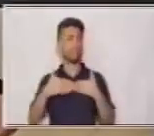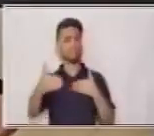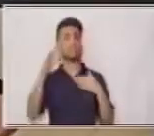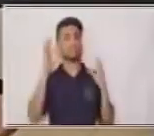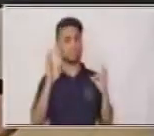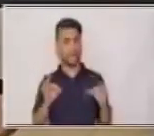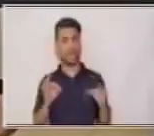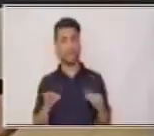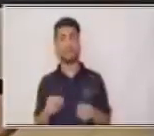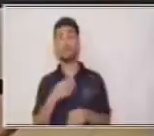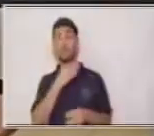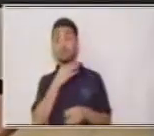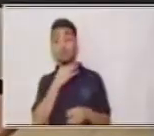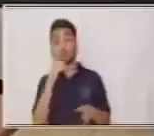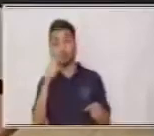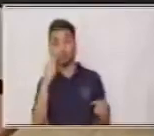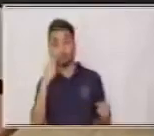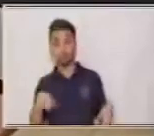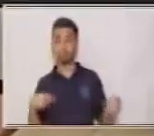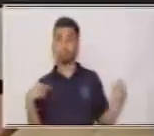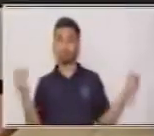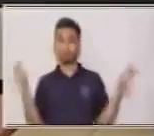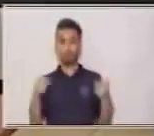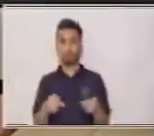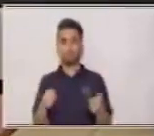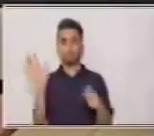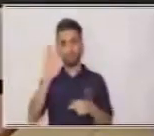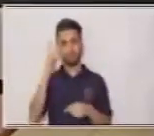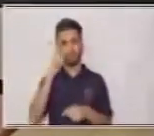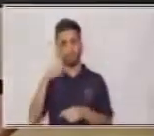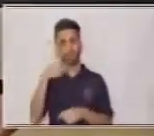adelante. Ha sido un gusto estar con ustedes. Hasta la próxima.